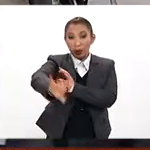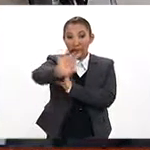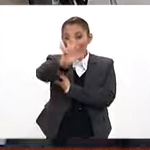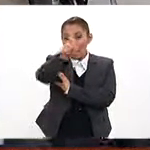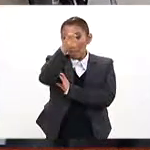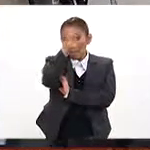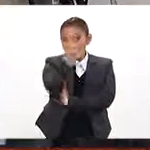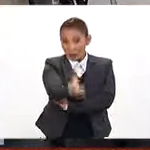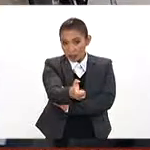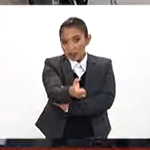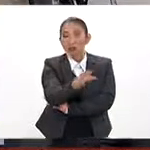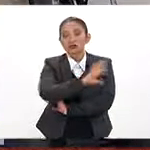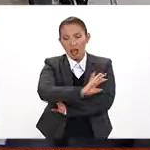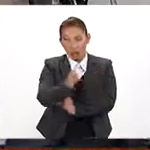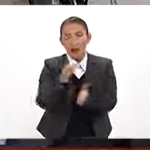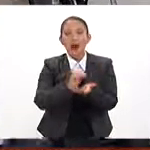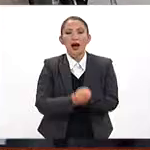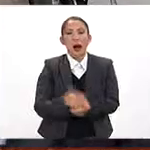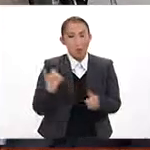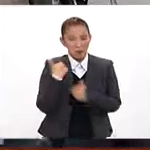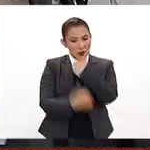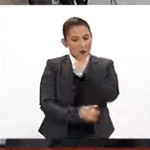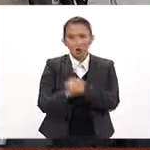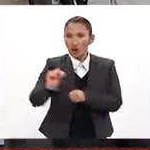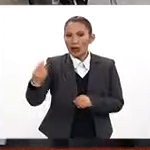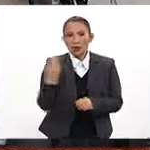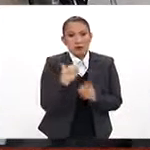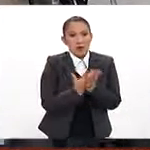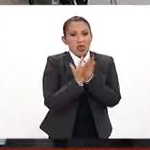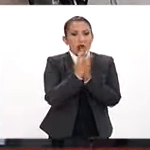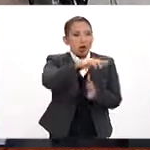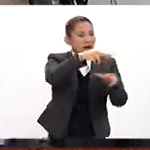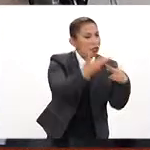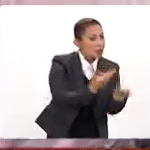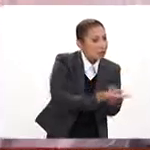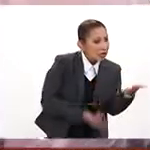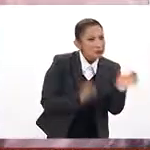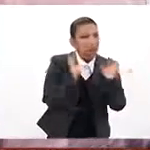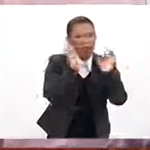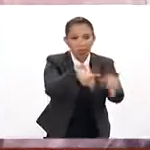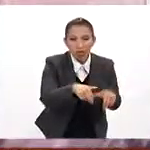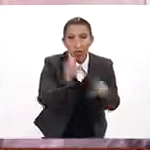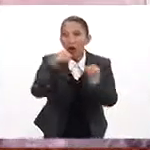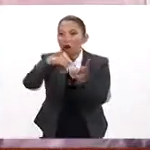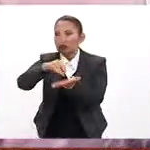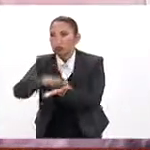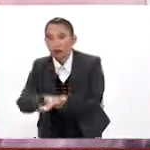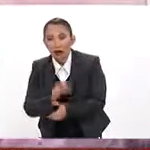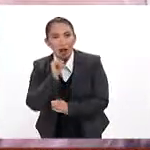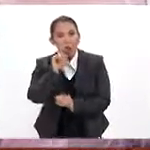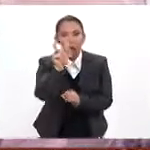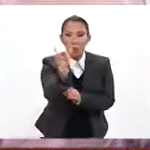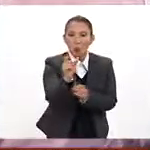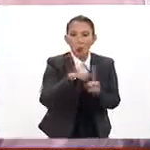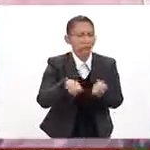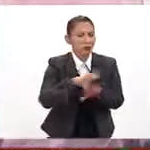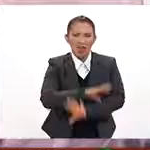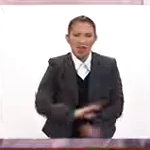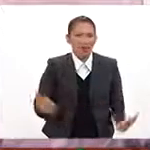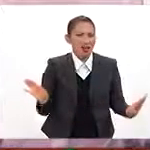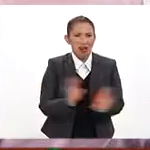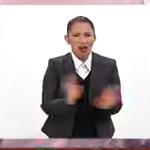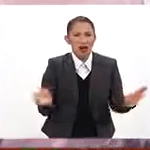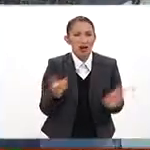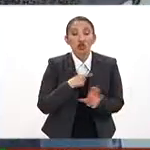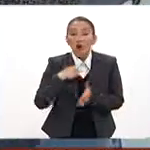pesos, ya participas. No necesitas hacer ningún registro, no necesitas inscribirte o sacar un boleto. Por el simple